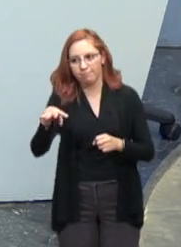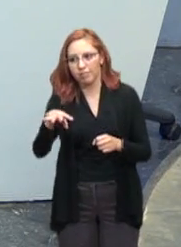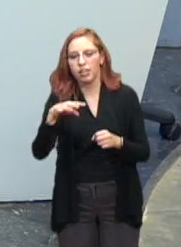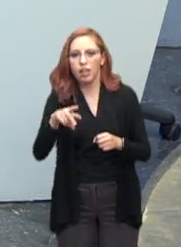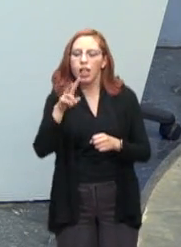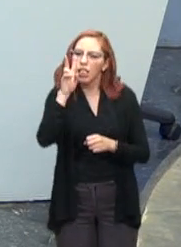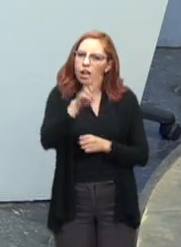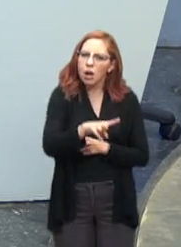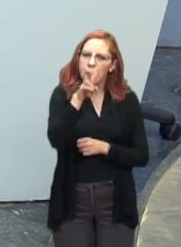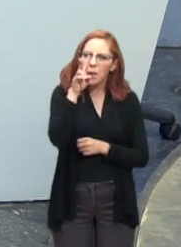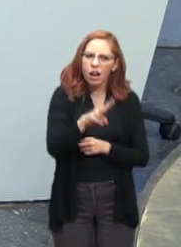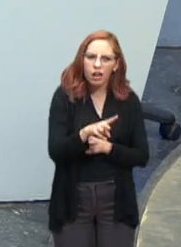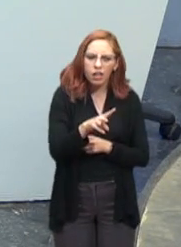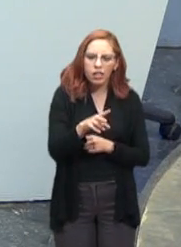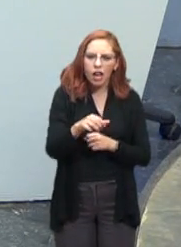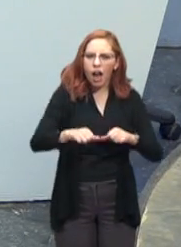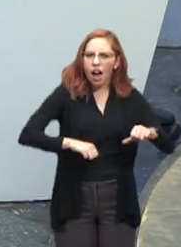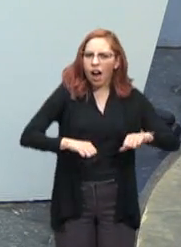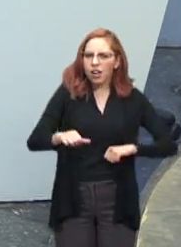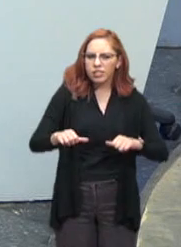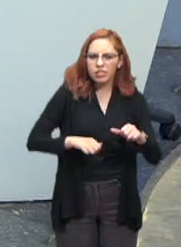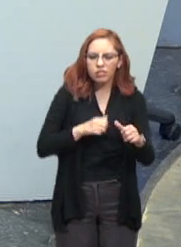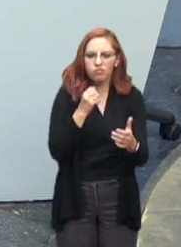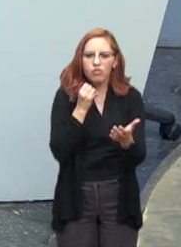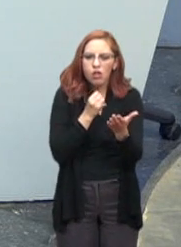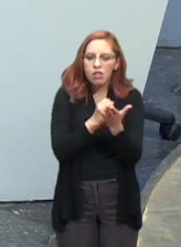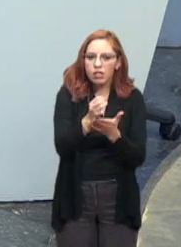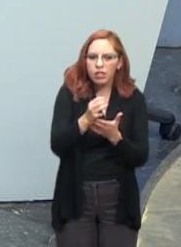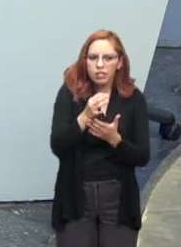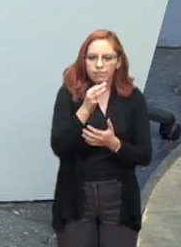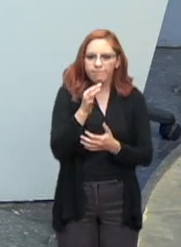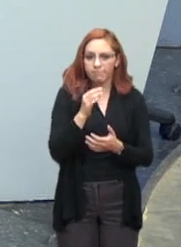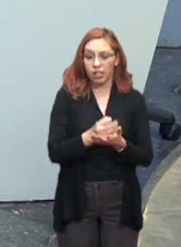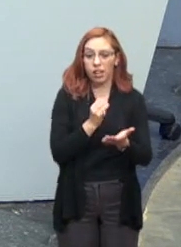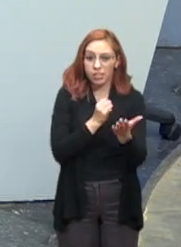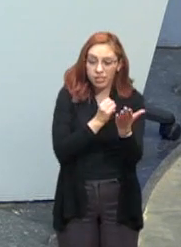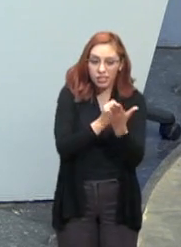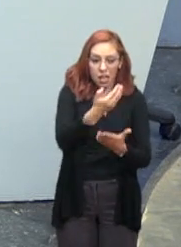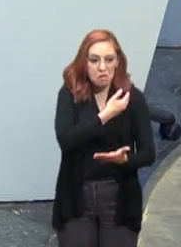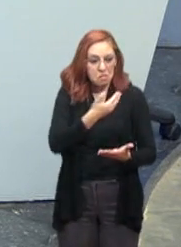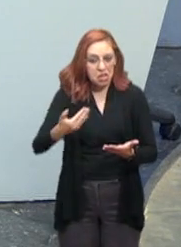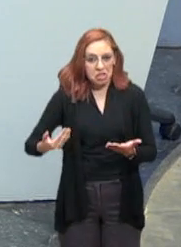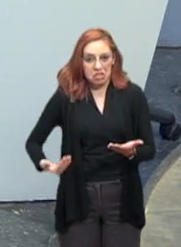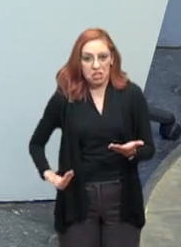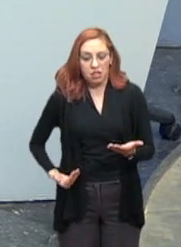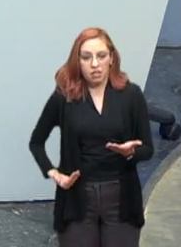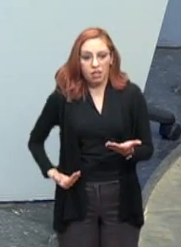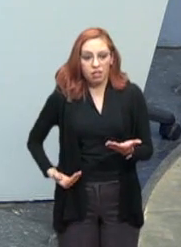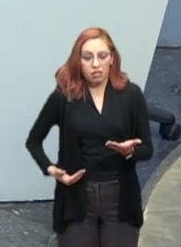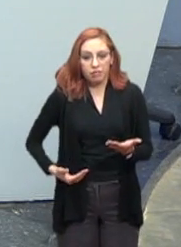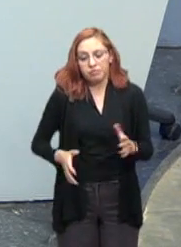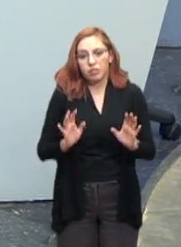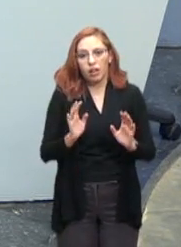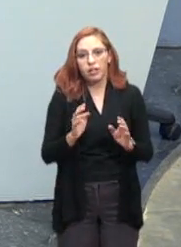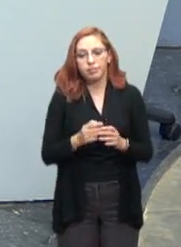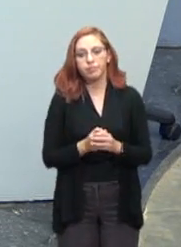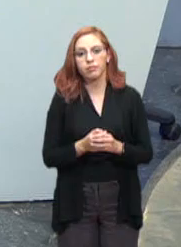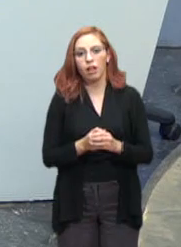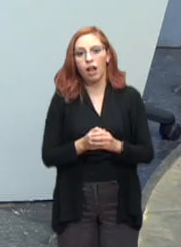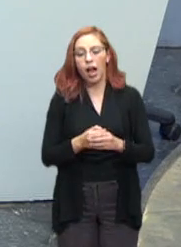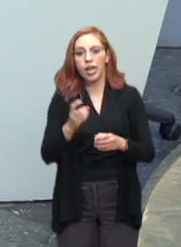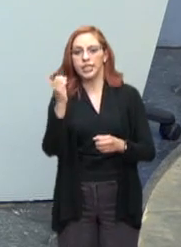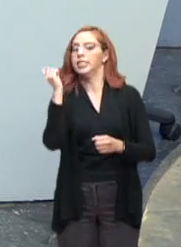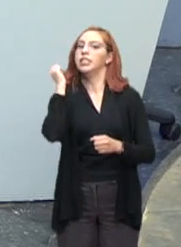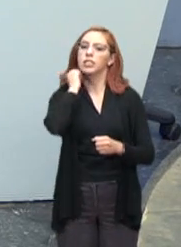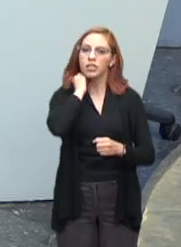una operación, la indicación la dio bien el presidente y ahí sus operadores. En ese caso, ahí en el Senado, Ricardo Monreal.